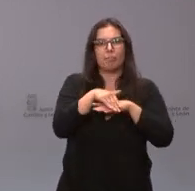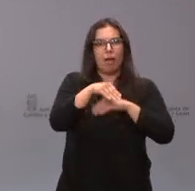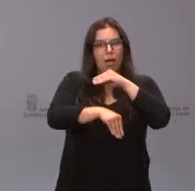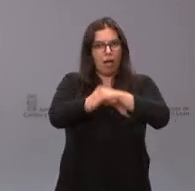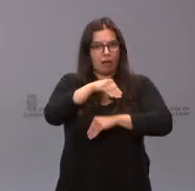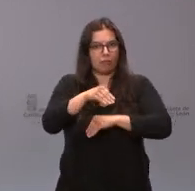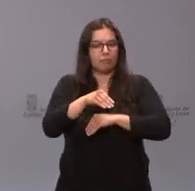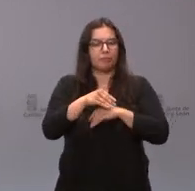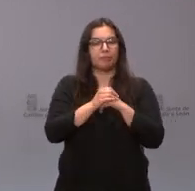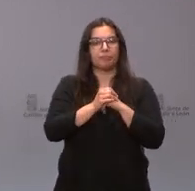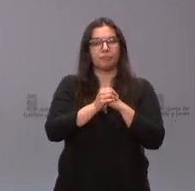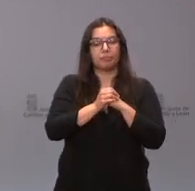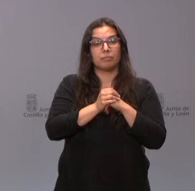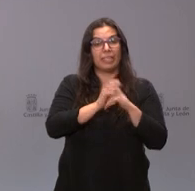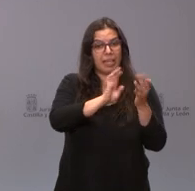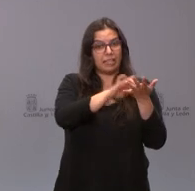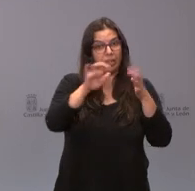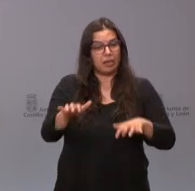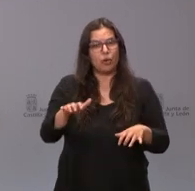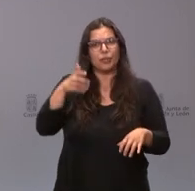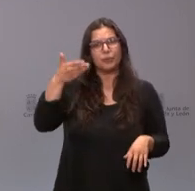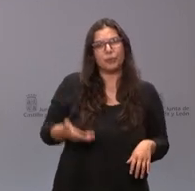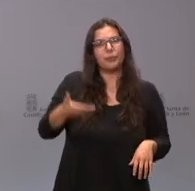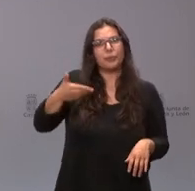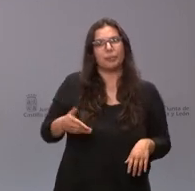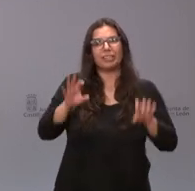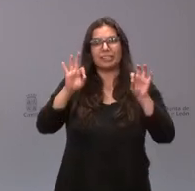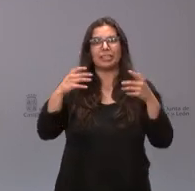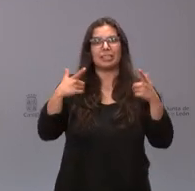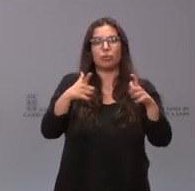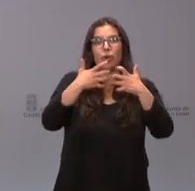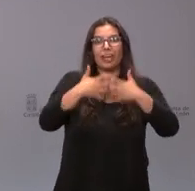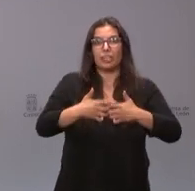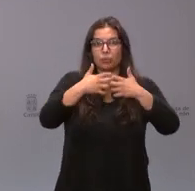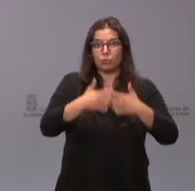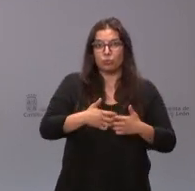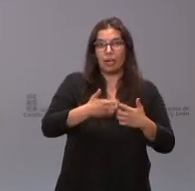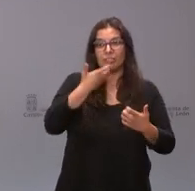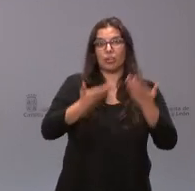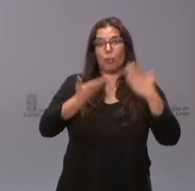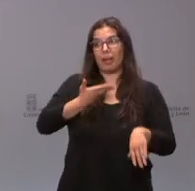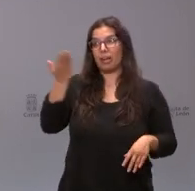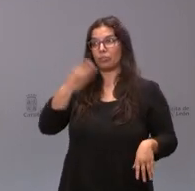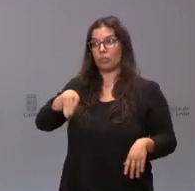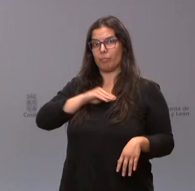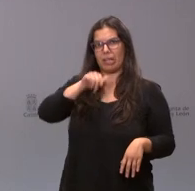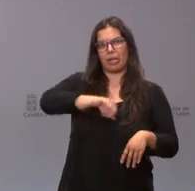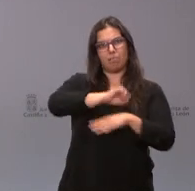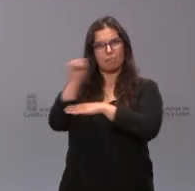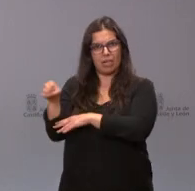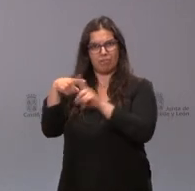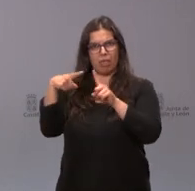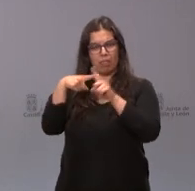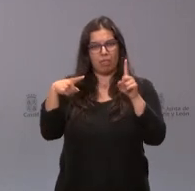Castilla y León tiene un peso del sector industrial mayor que la media española y la idea,